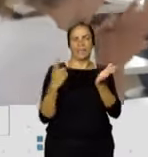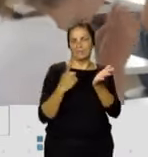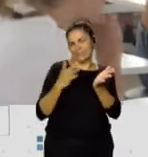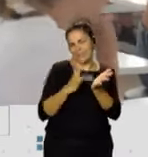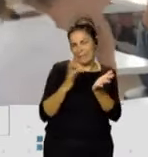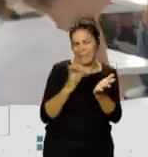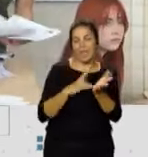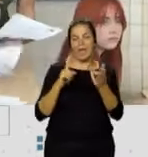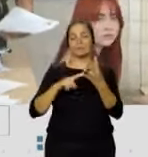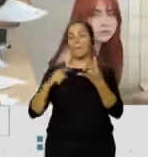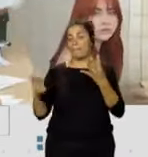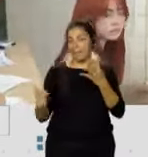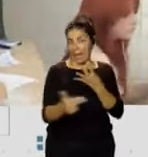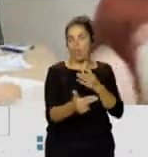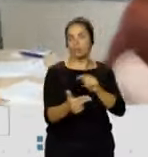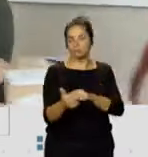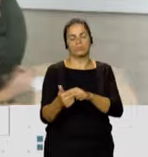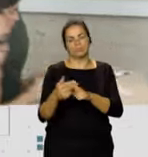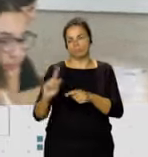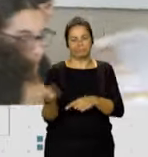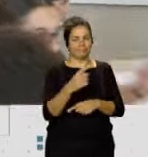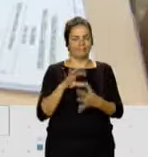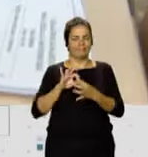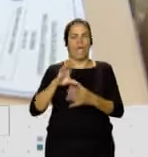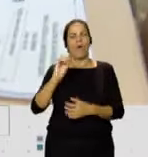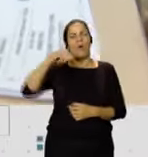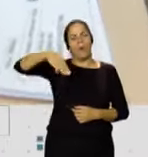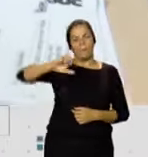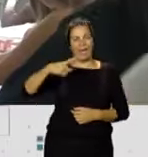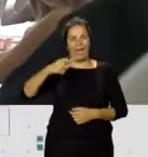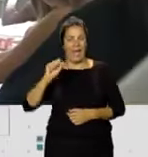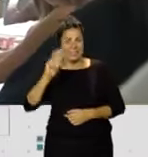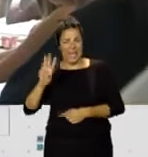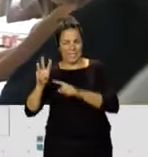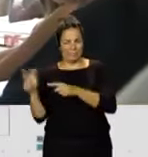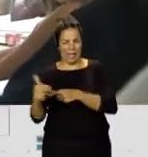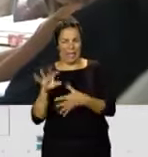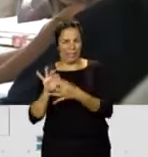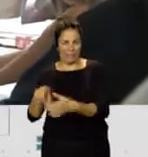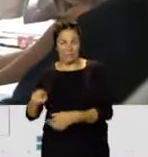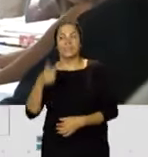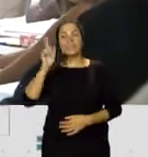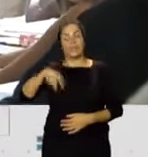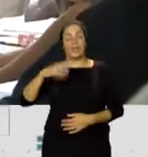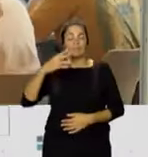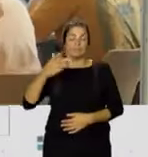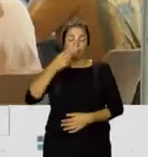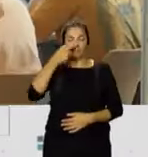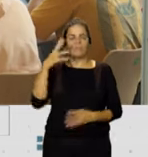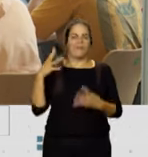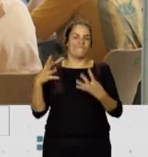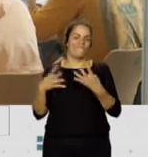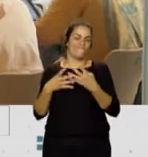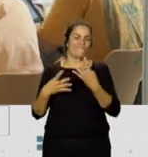luego también los pescados, evidentemente todos los que son omega 3. La fibra es muy interesante porque nuestro segundo cerebro es el gran